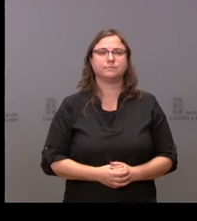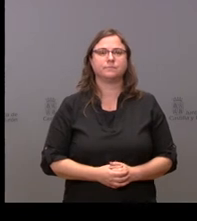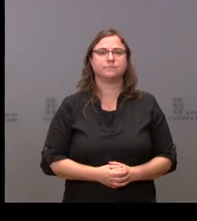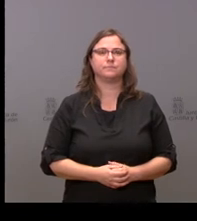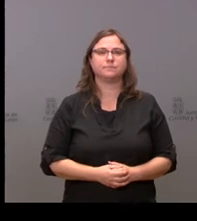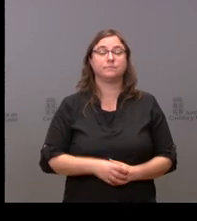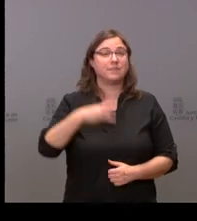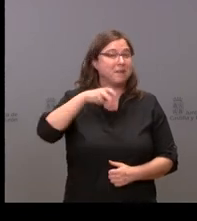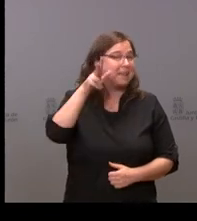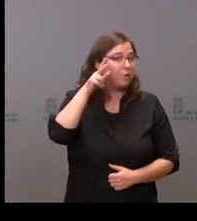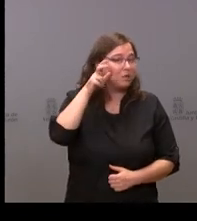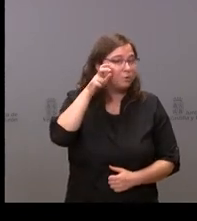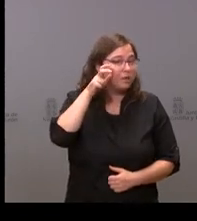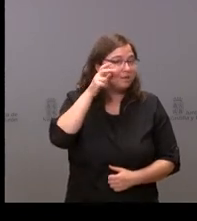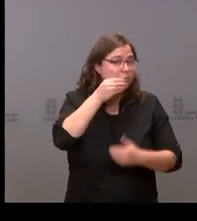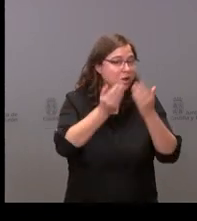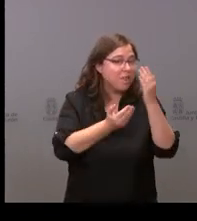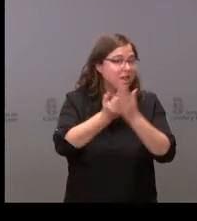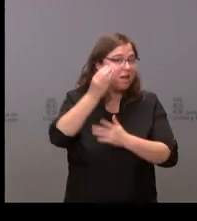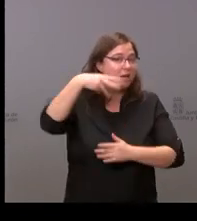Martín nos estás escuchando buenos días